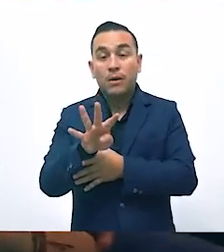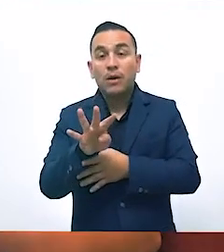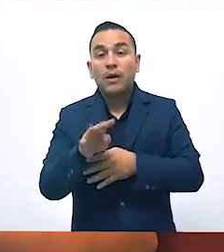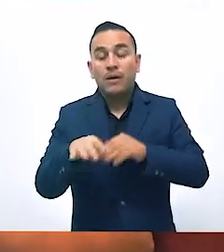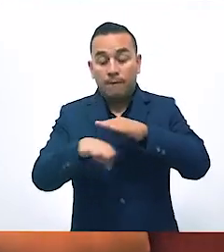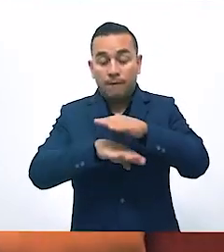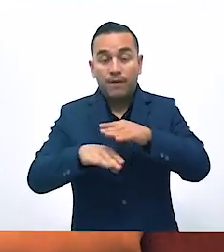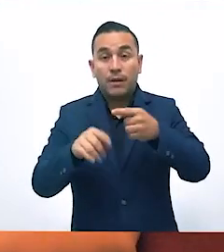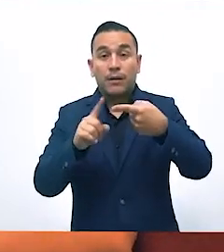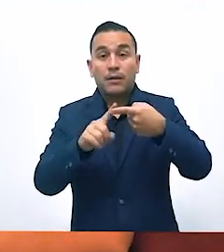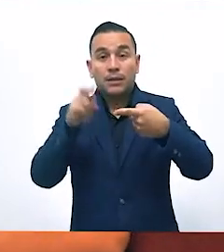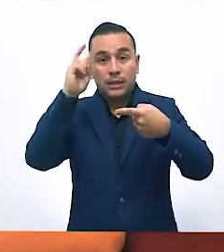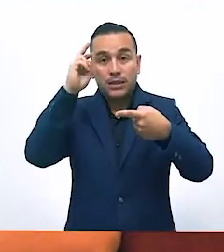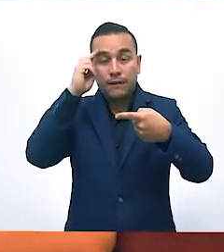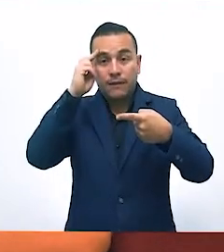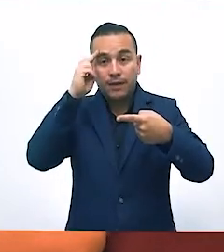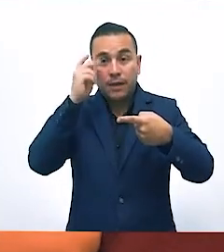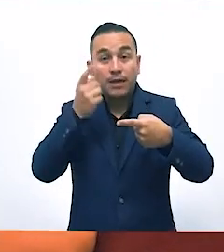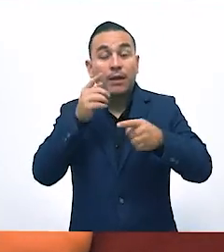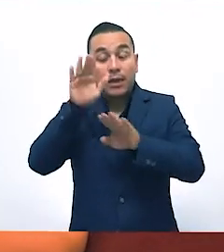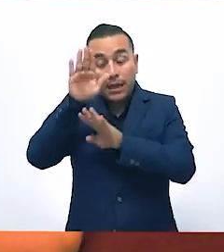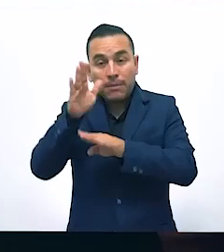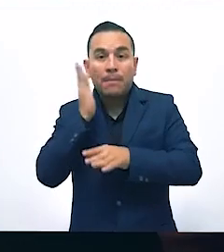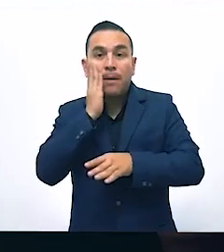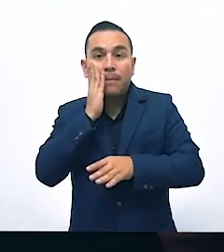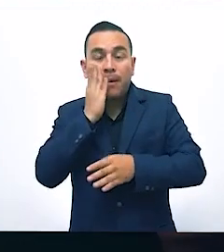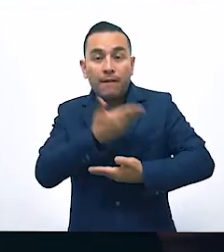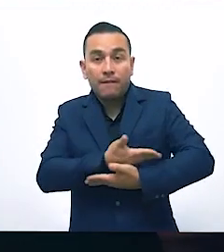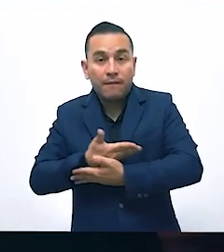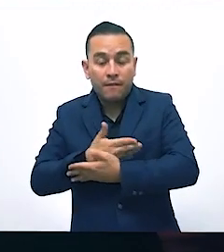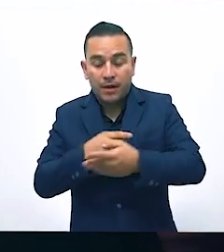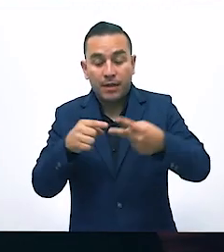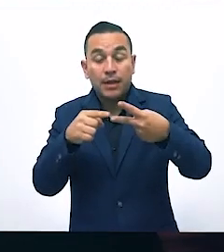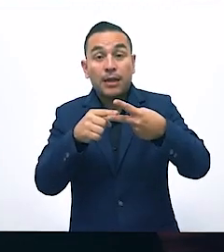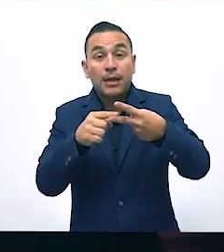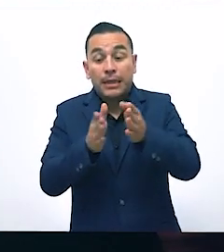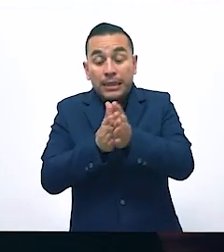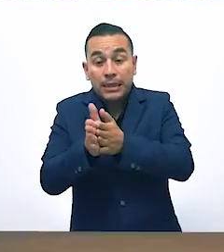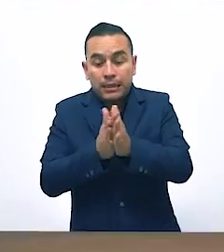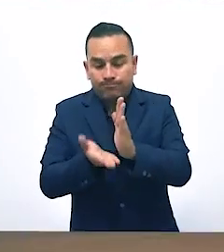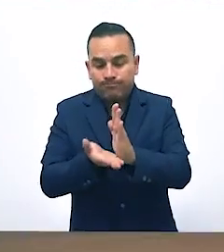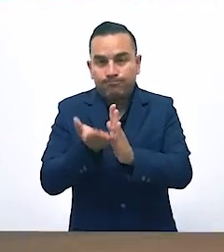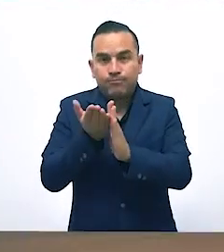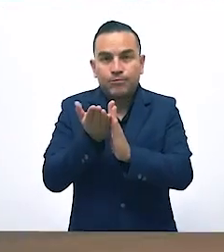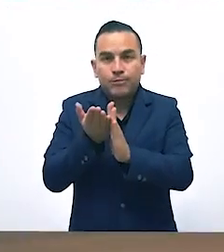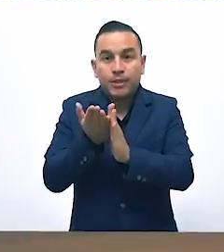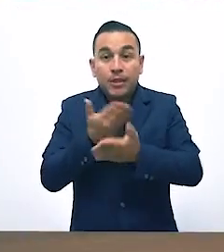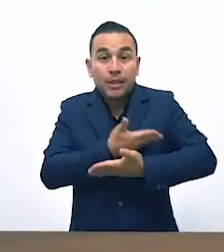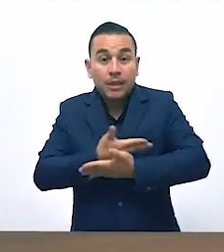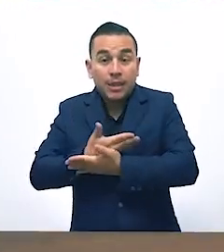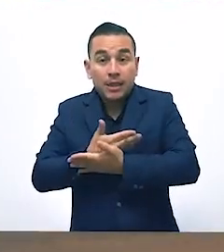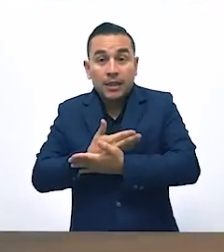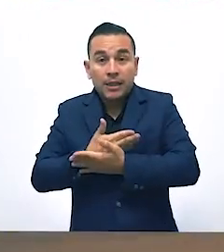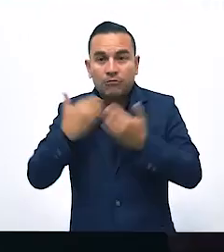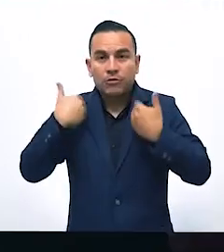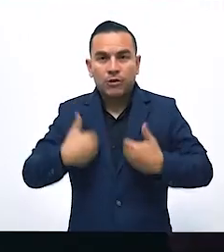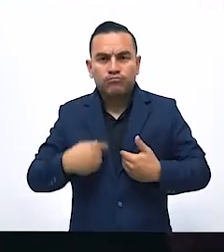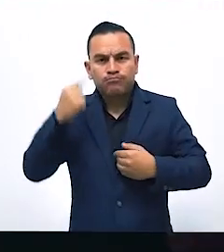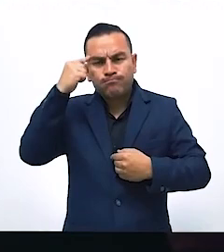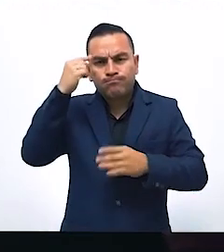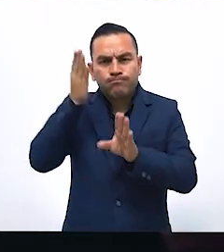supremacía de la dignidad de la mamá y el bebé que está por nacer, el interés superior en el desarrollo del bebé físico, espiritual,